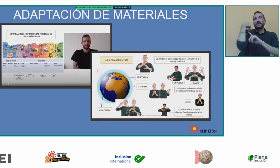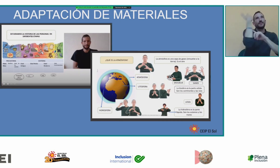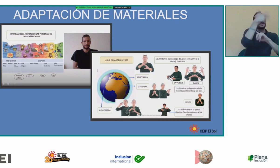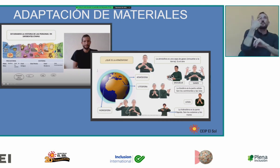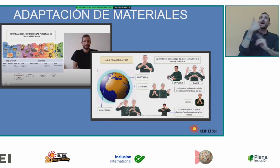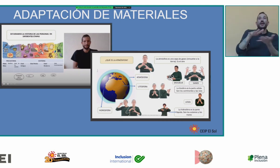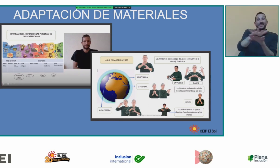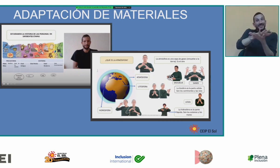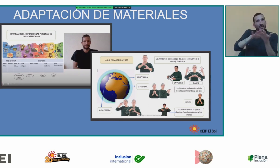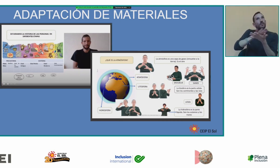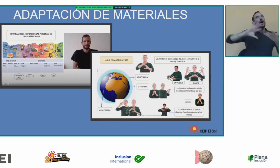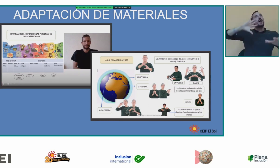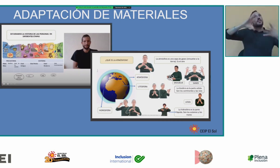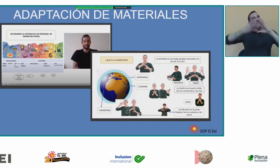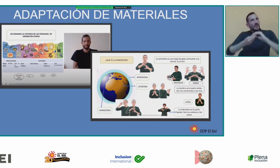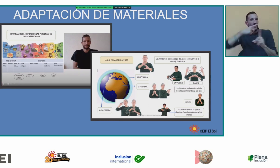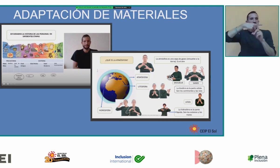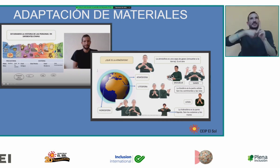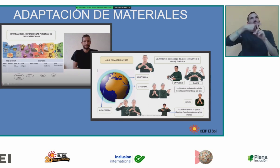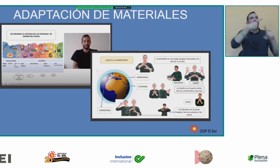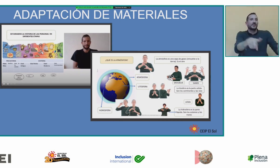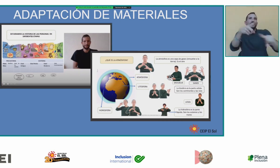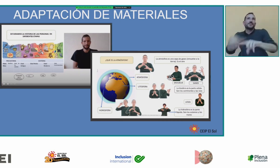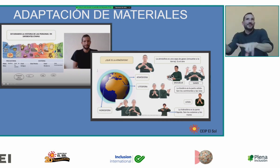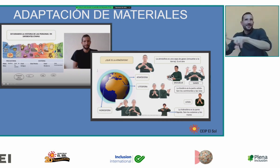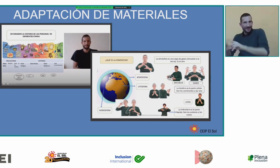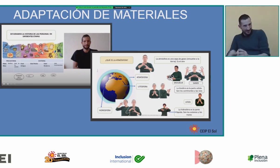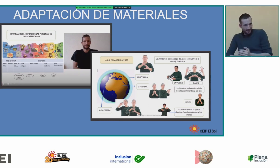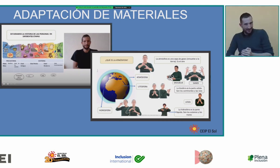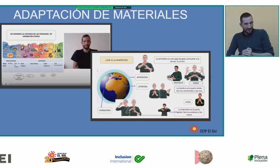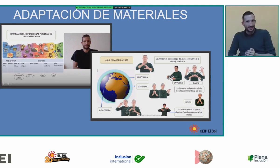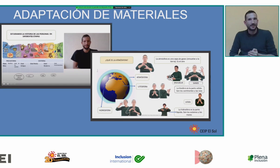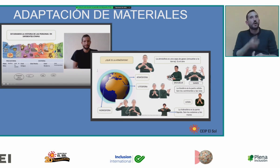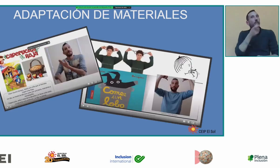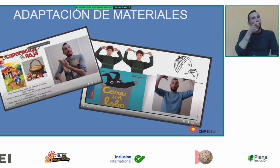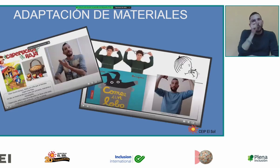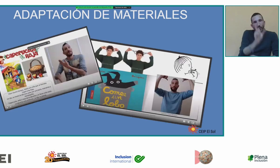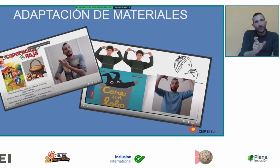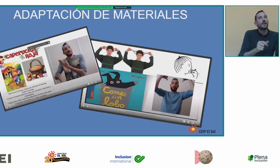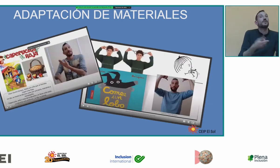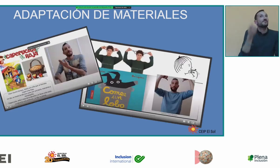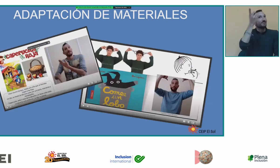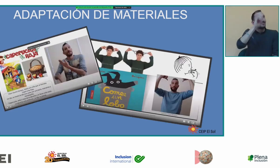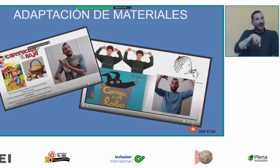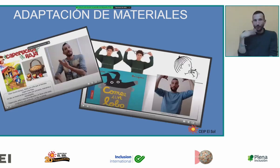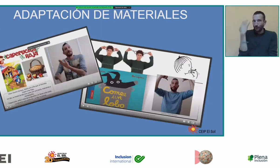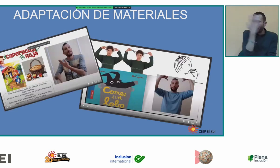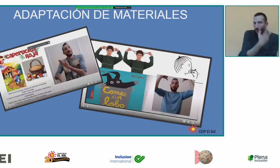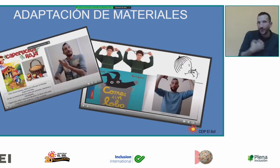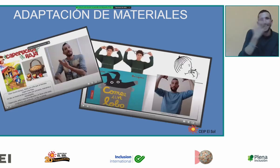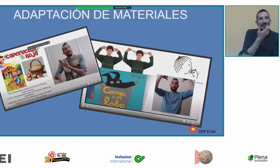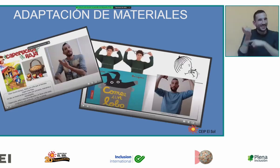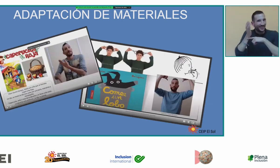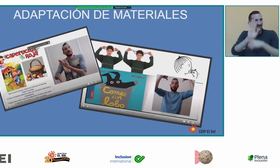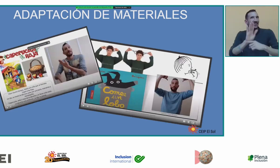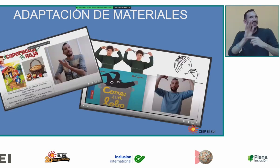para estudiar la historia pues realizamos vídeos en lengua de signos en los lo adaptamos a los distintos niveles para poder explicar también